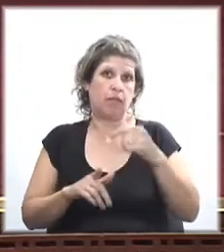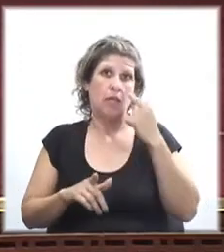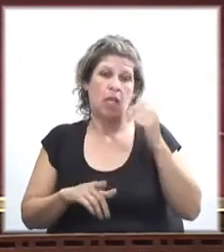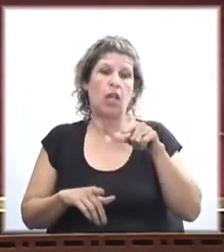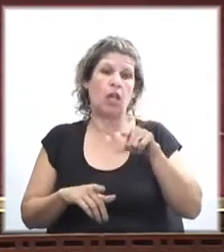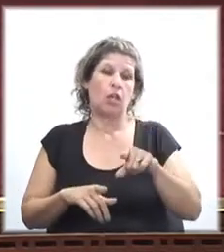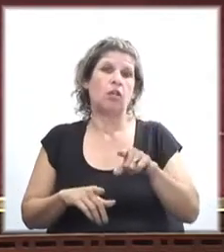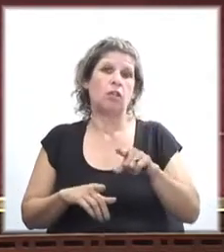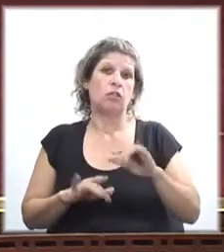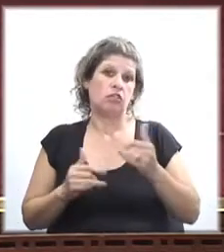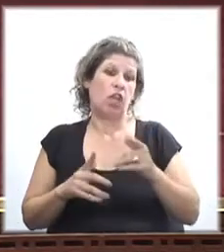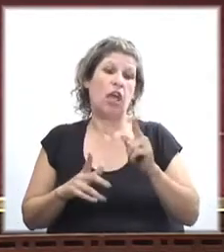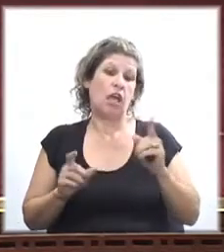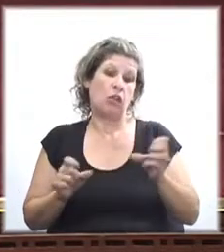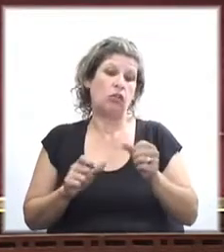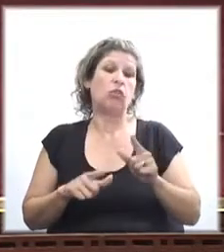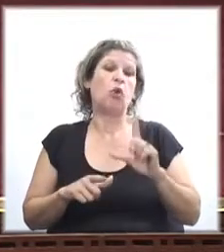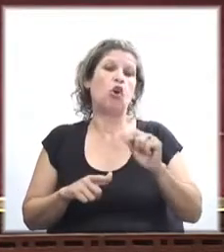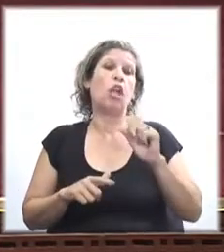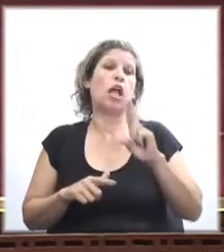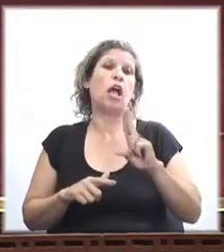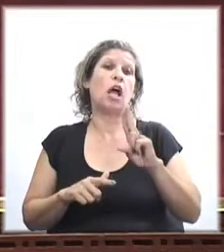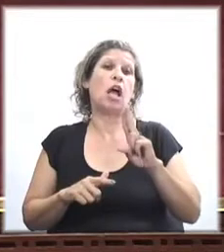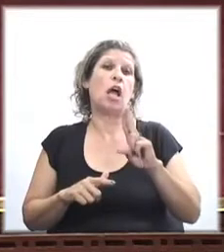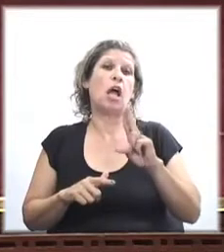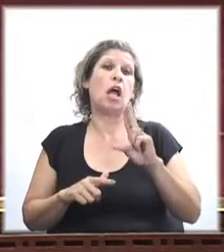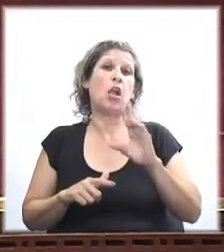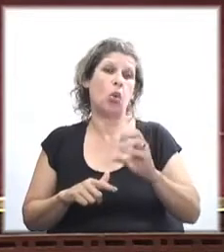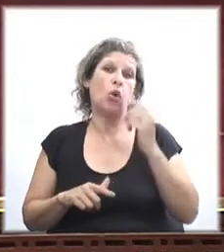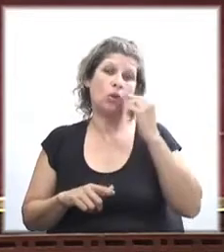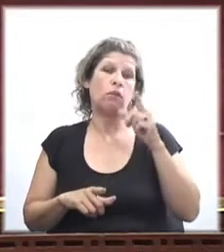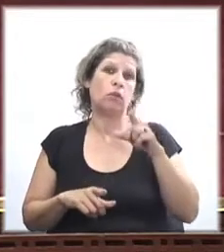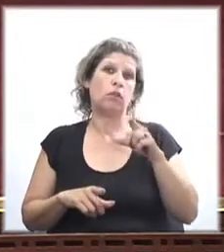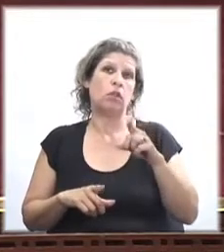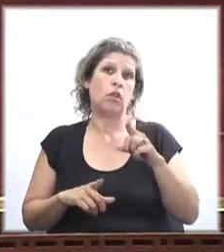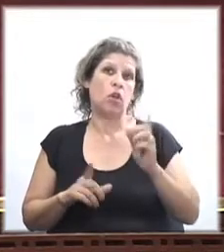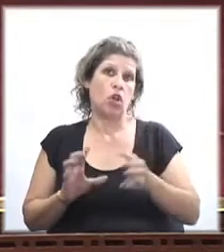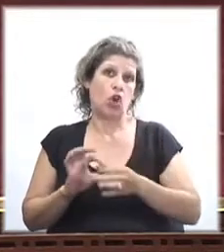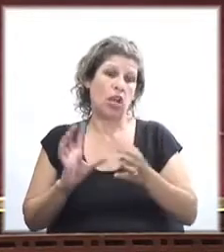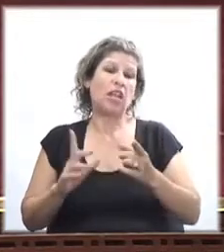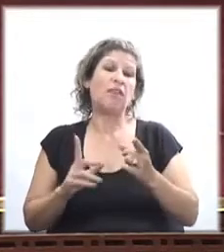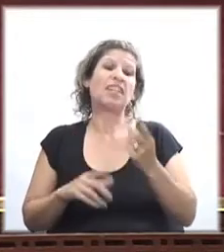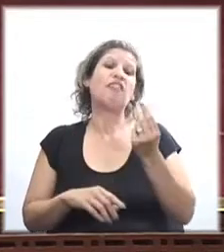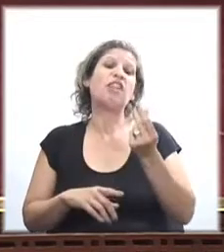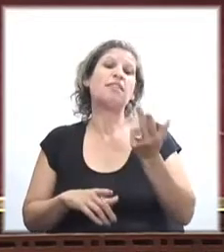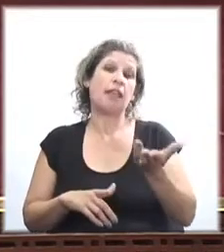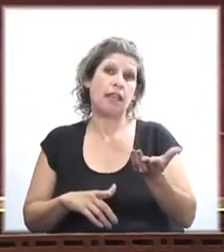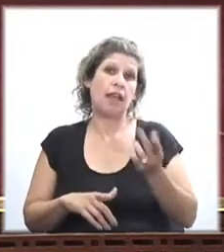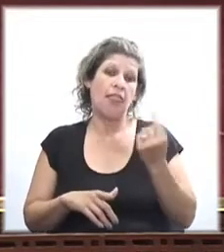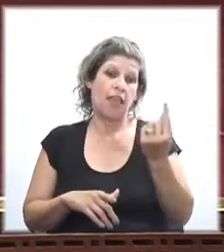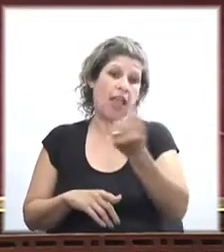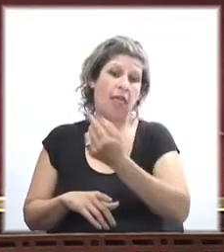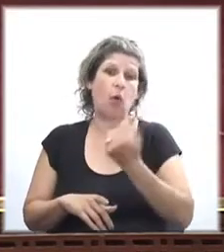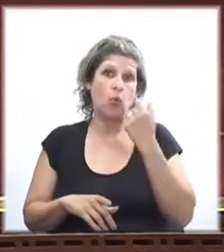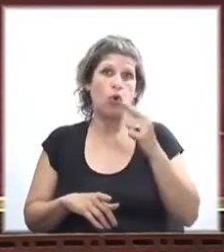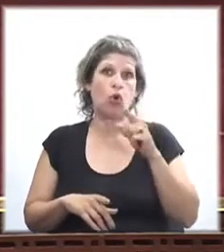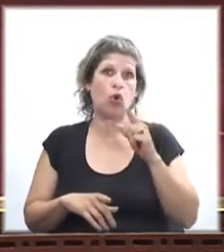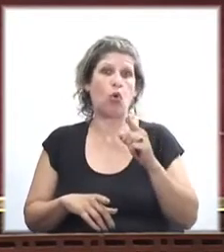consideración en la libertad financiera de cada uno ser